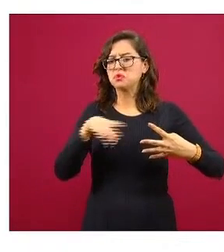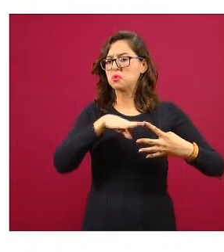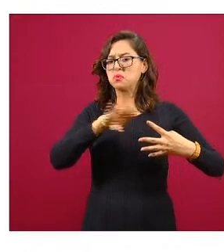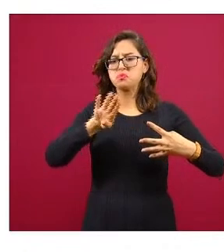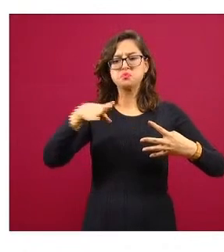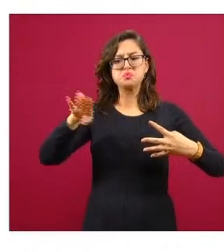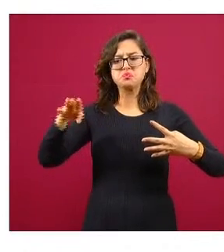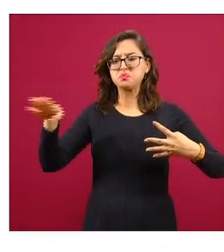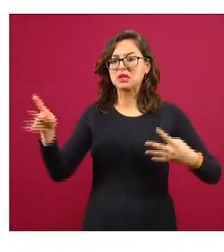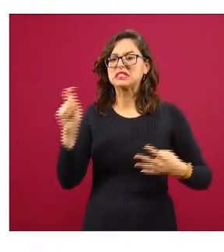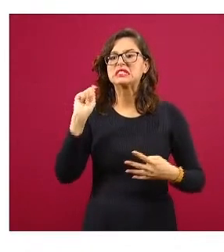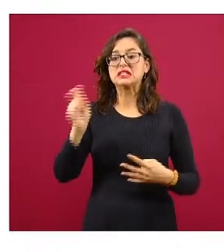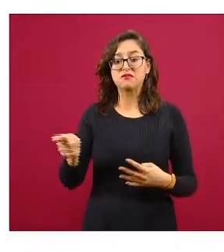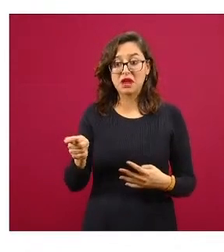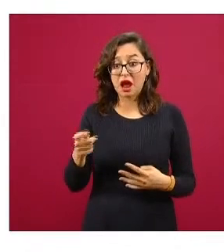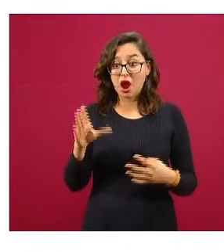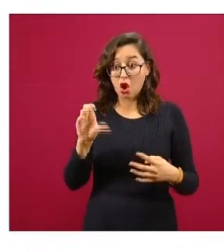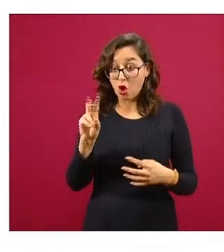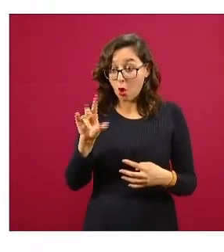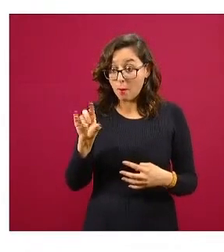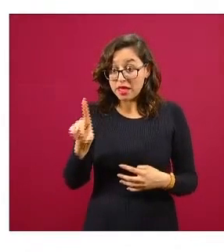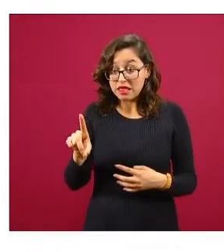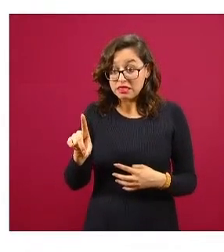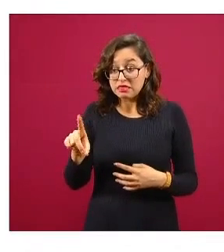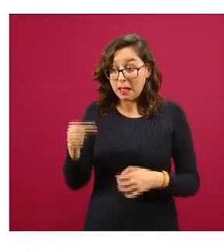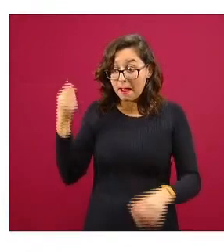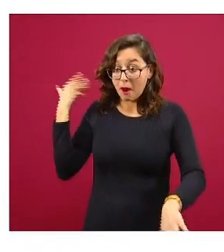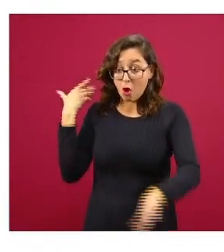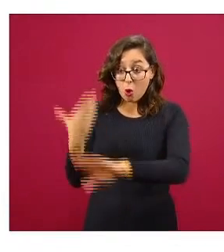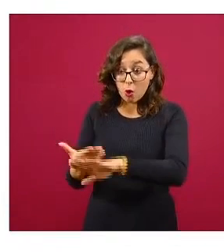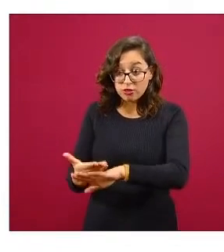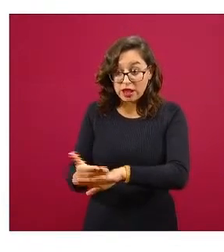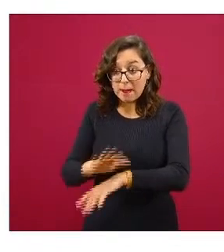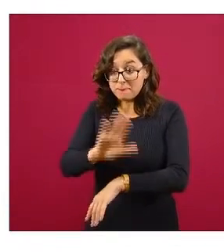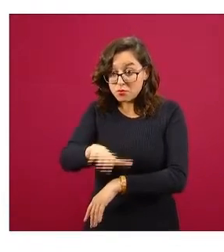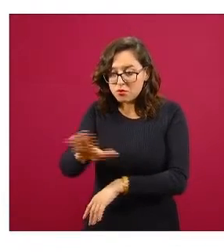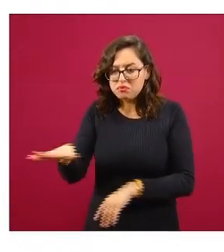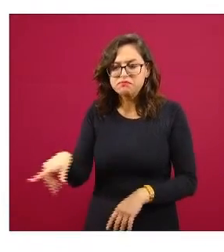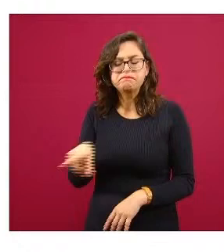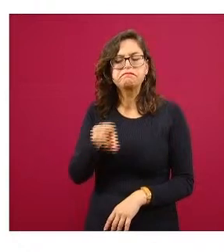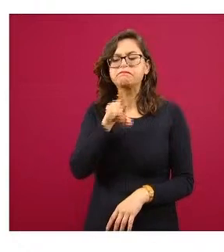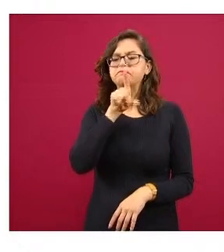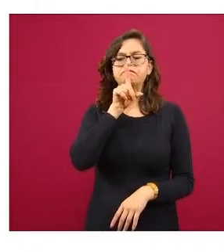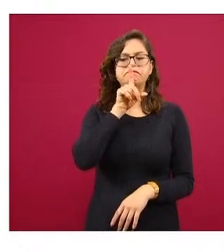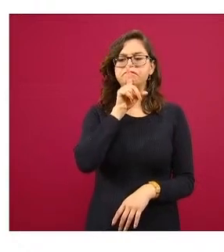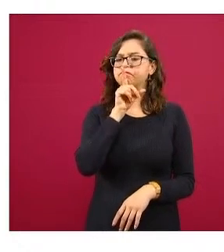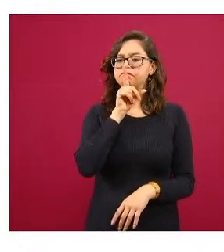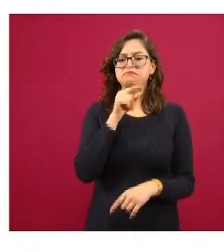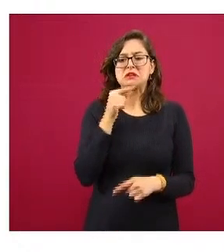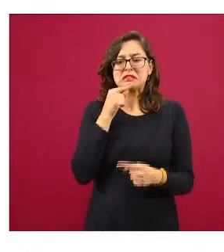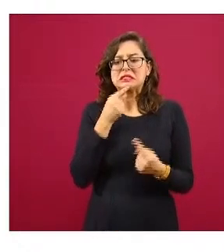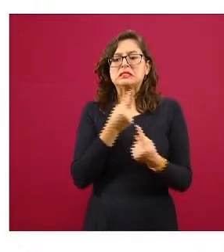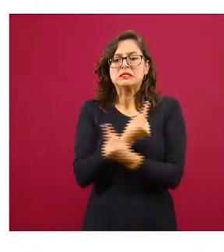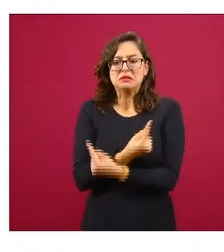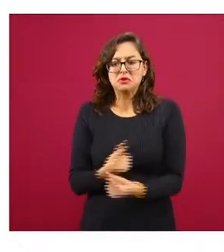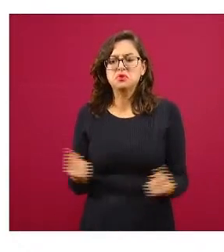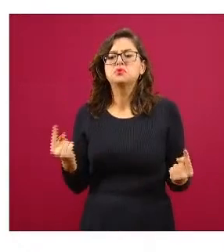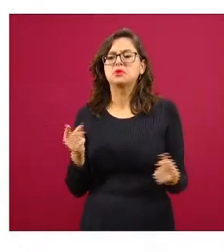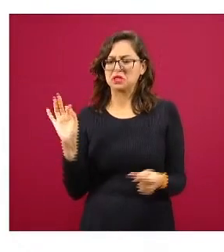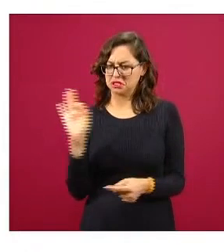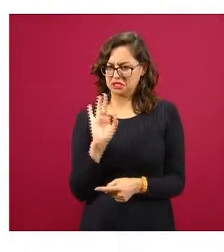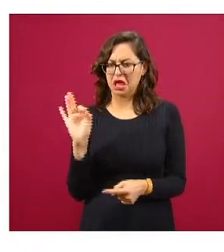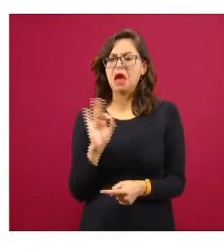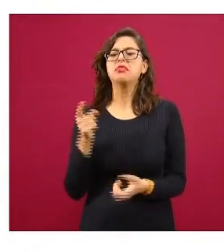visualiza acá donde no hay un impacto directo sobre la mortalidad sabemos que los niños pueden estar